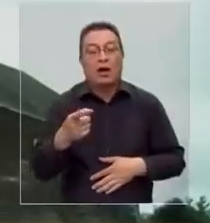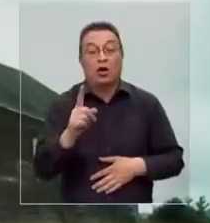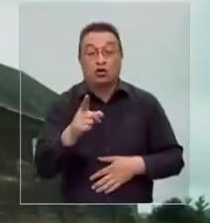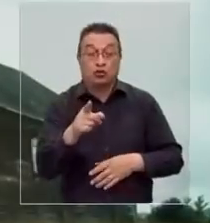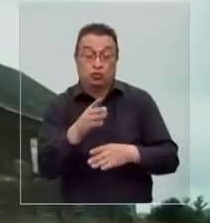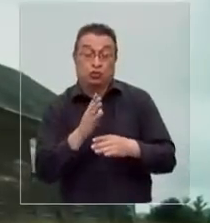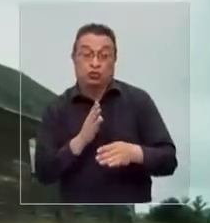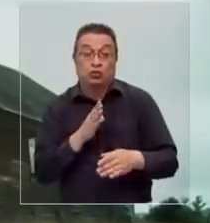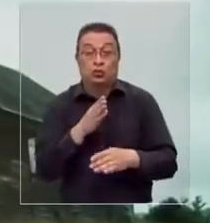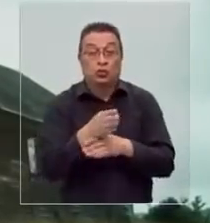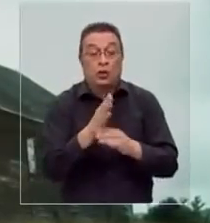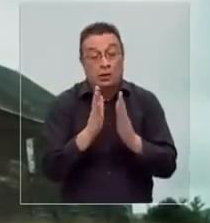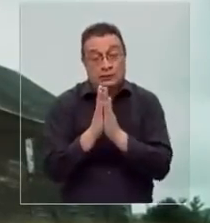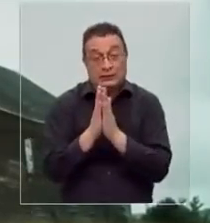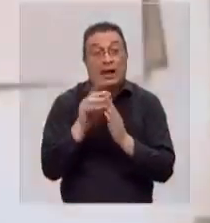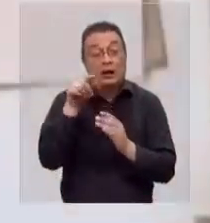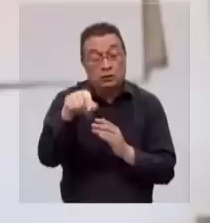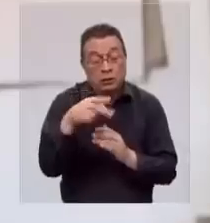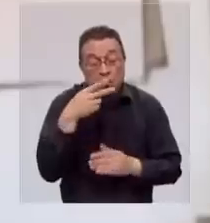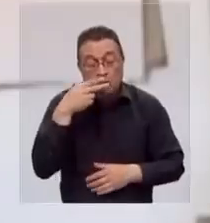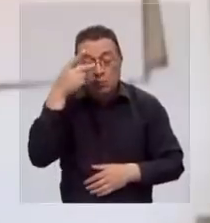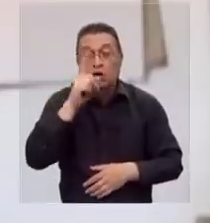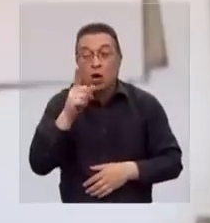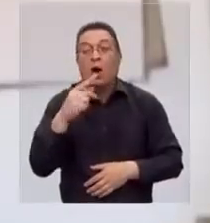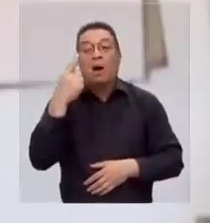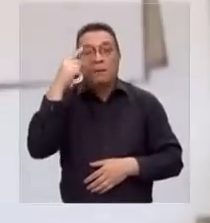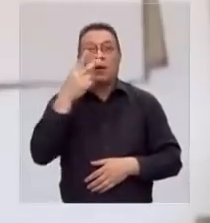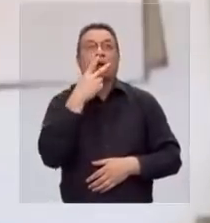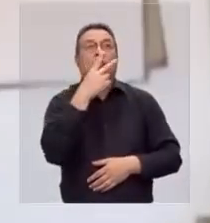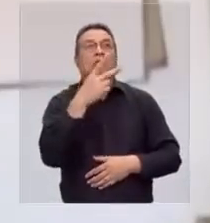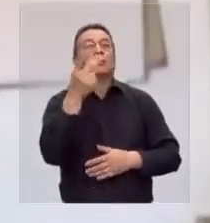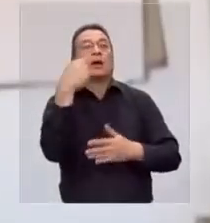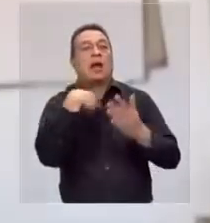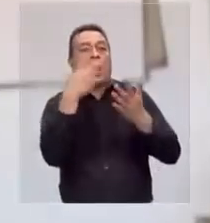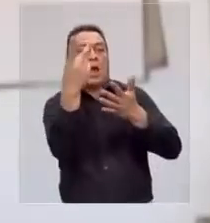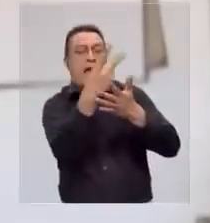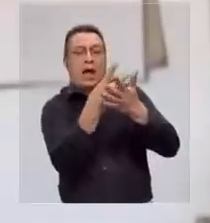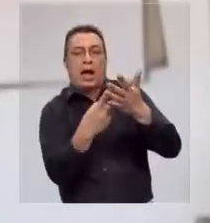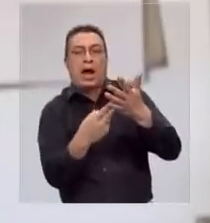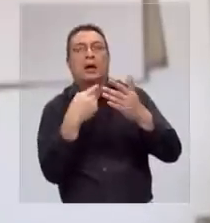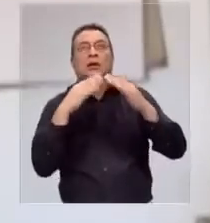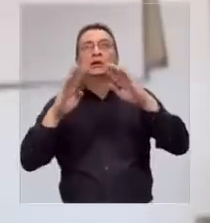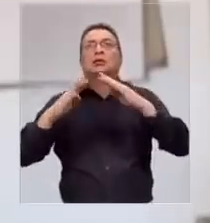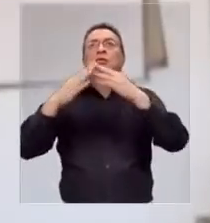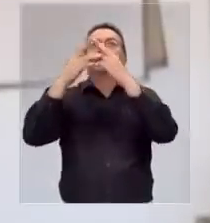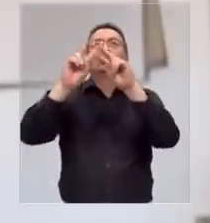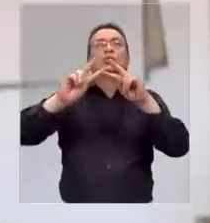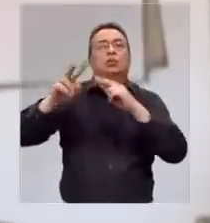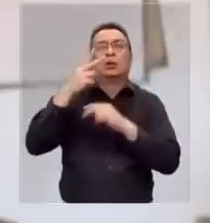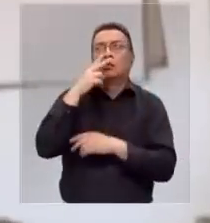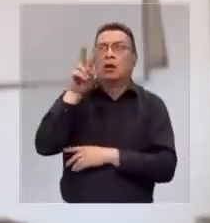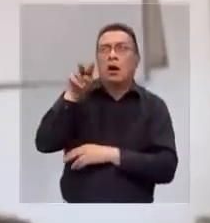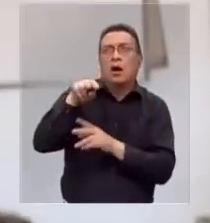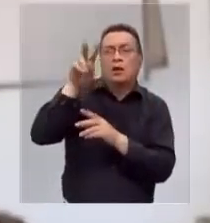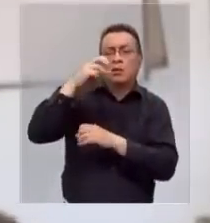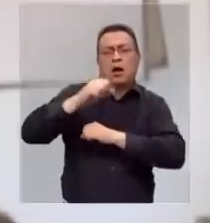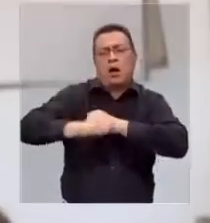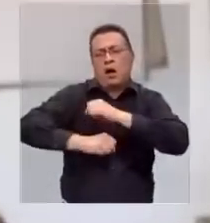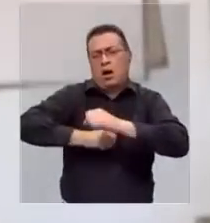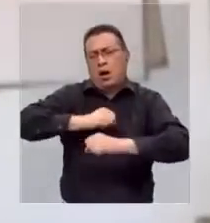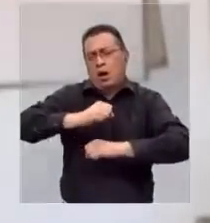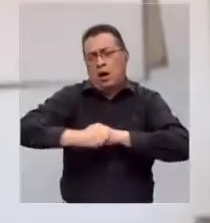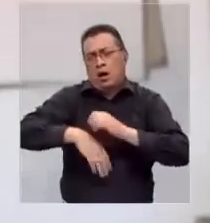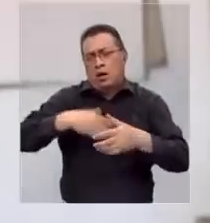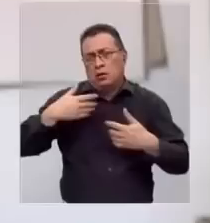no vas a rezar ahí, pero sí vas a admirar, por ejemplo, obras de arte o la materialidad o el hecho de que sigan ahí después de